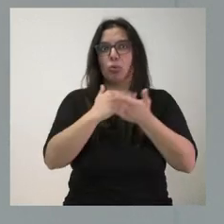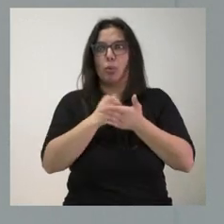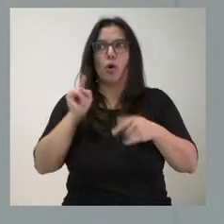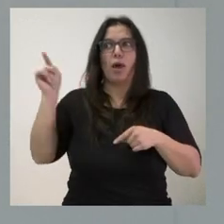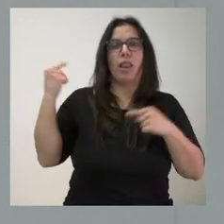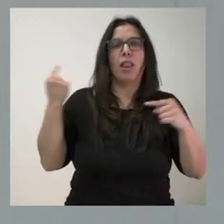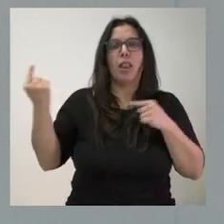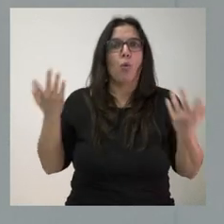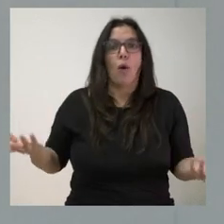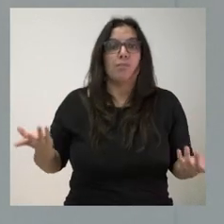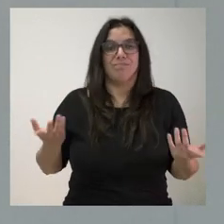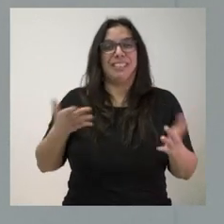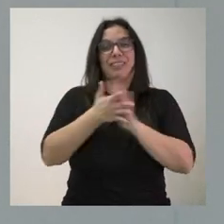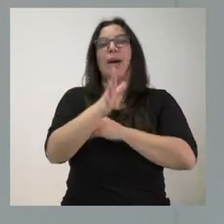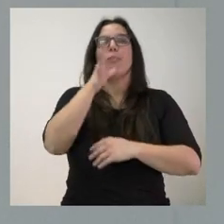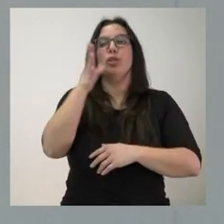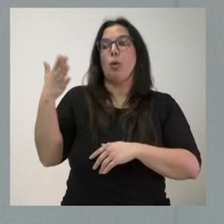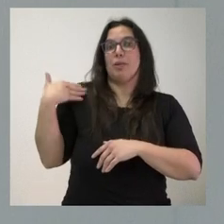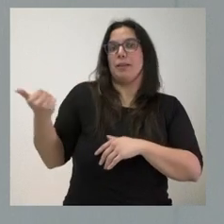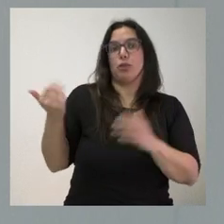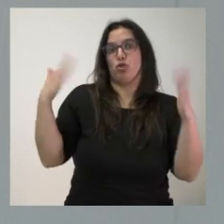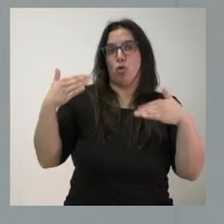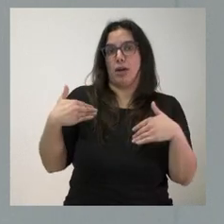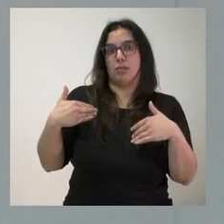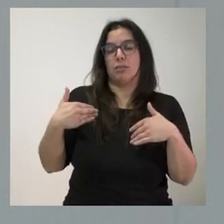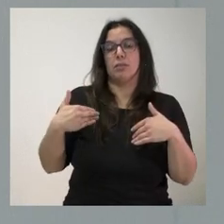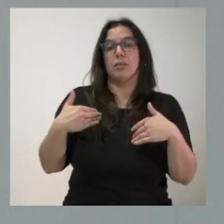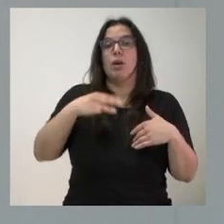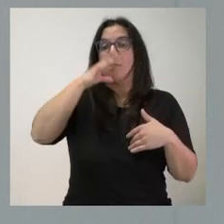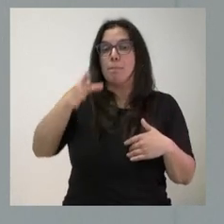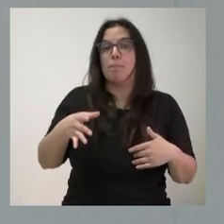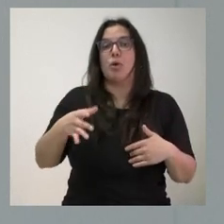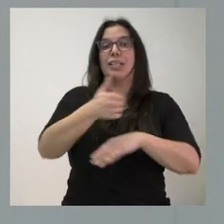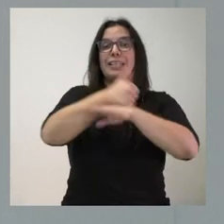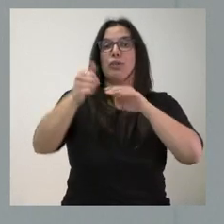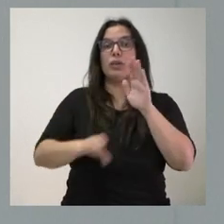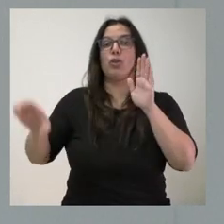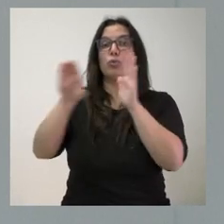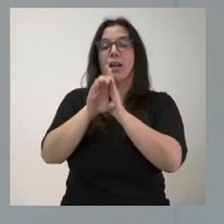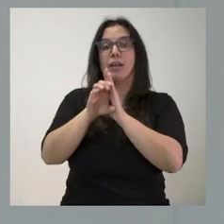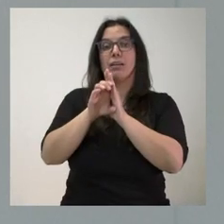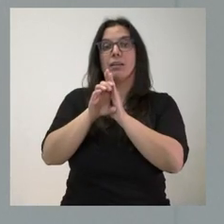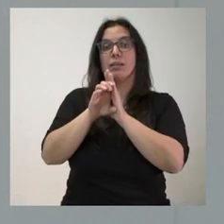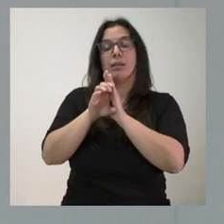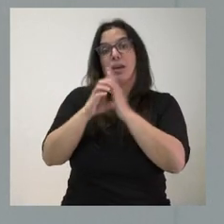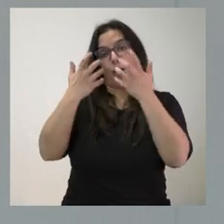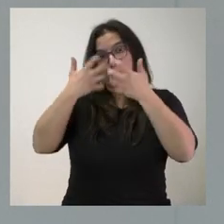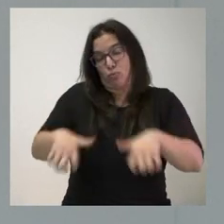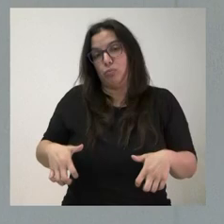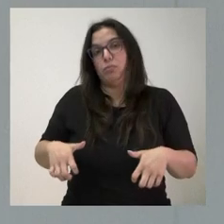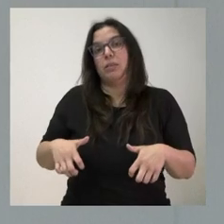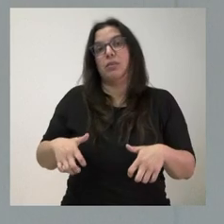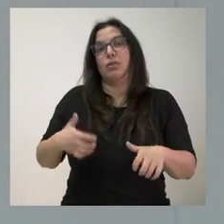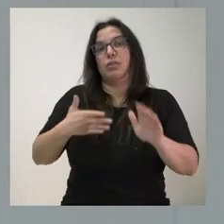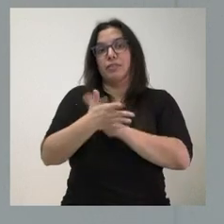no existe causa para este requerimiento porque la jurisdicción reservada al Tribunal Constitucional conlleva necesariamente la